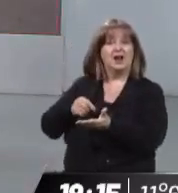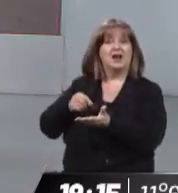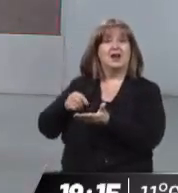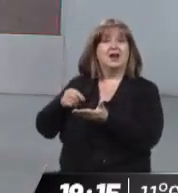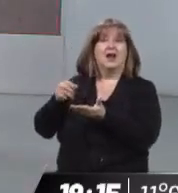juez Marcelo Garnica.